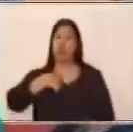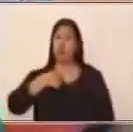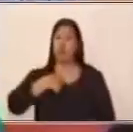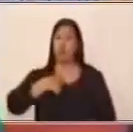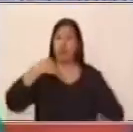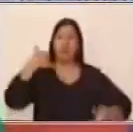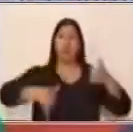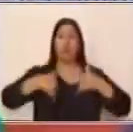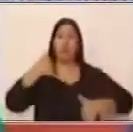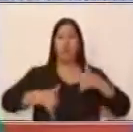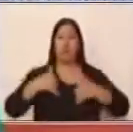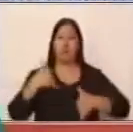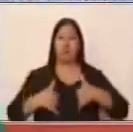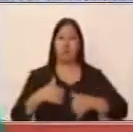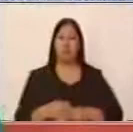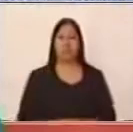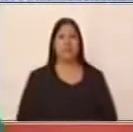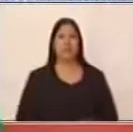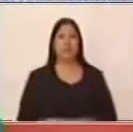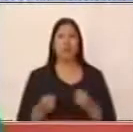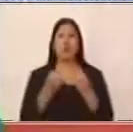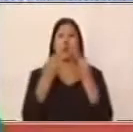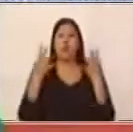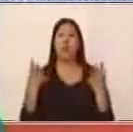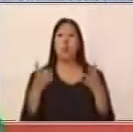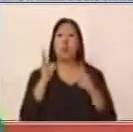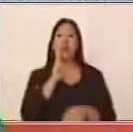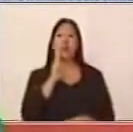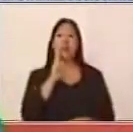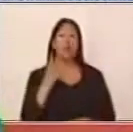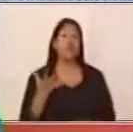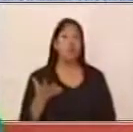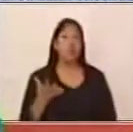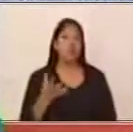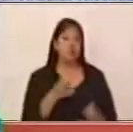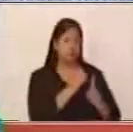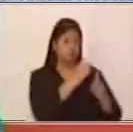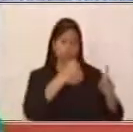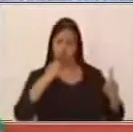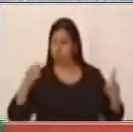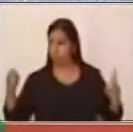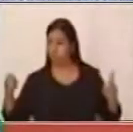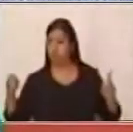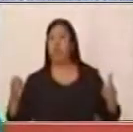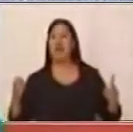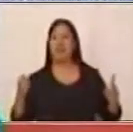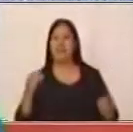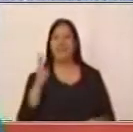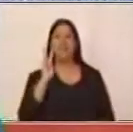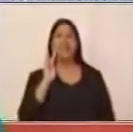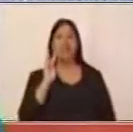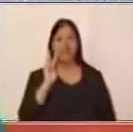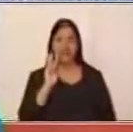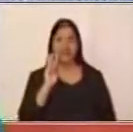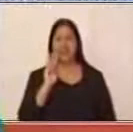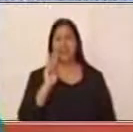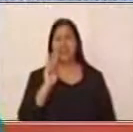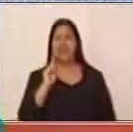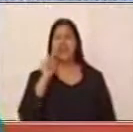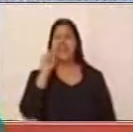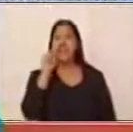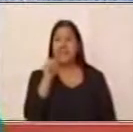jugando. ¿Observas cuántos verbos conforman la oración? Tres. Por lo tanto, es una